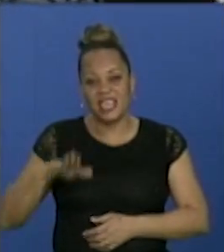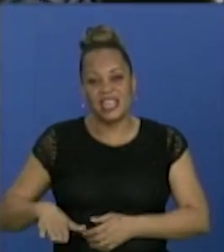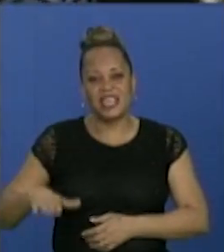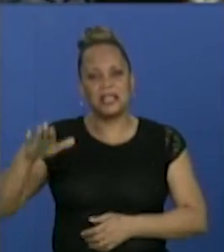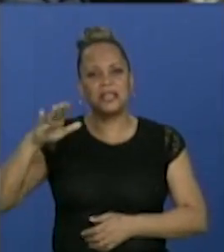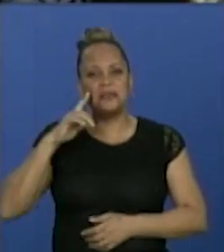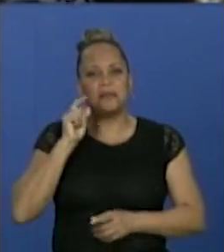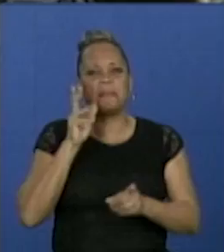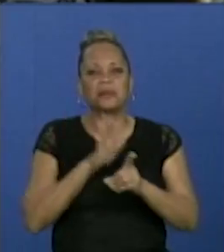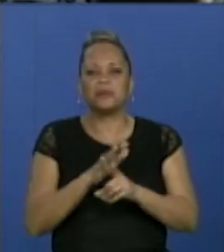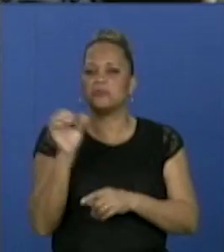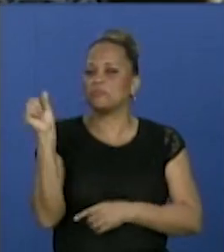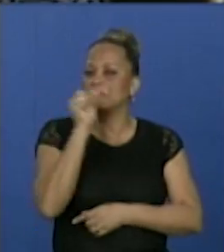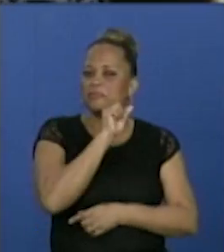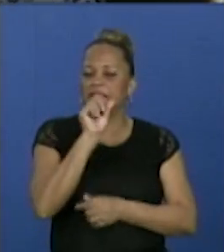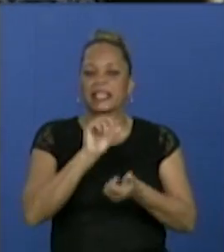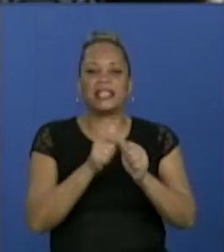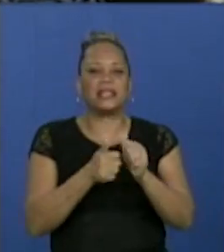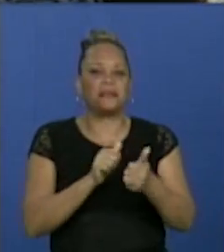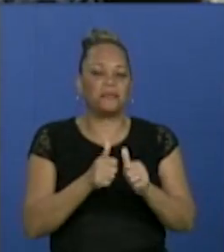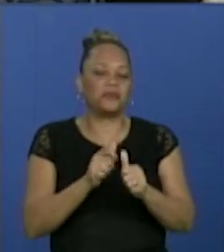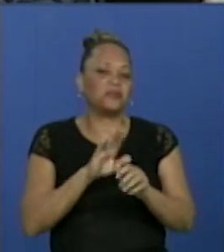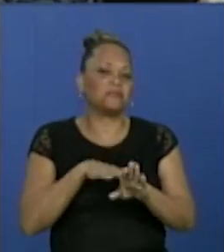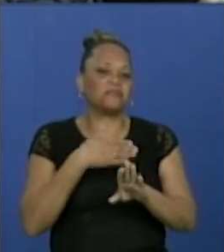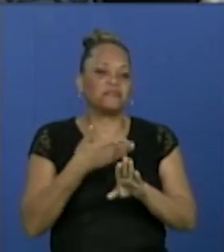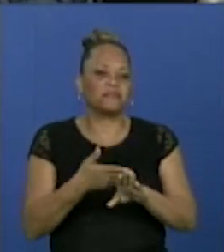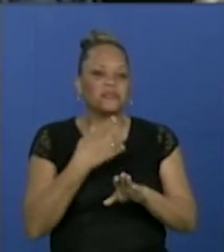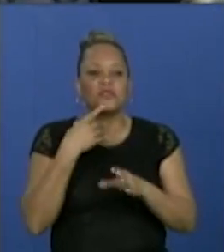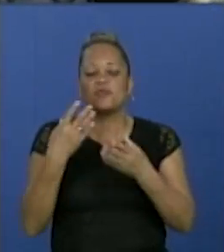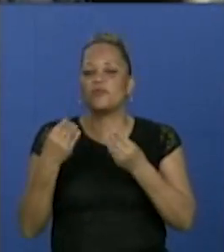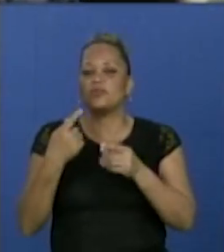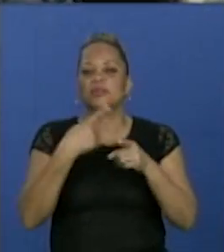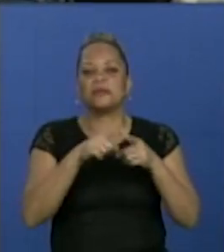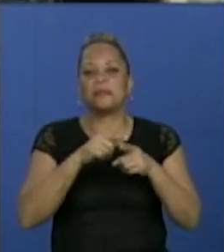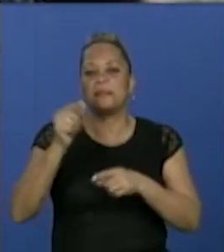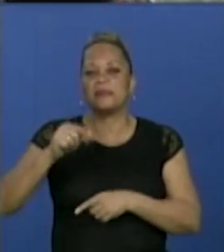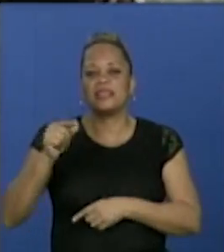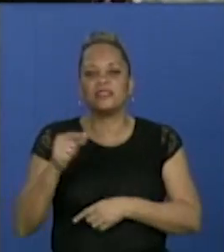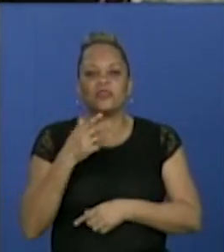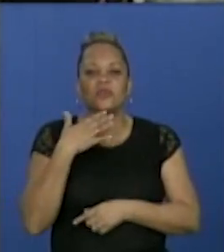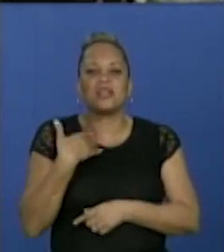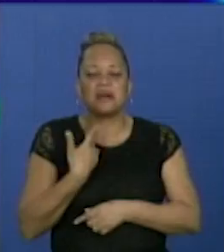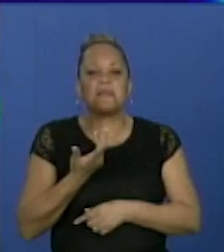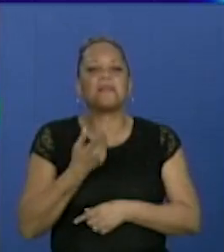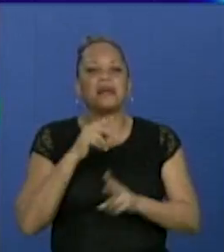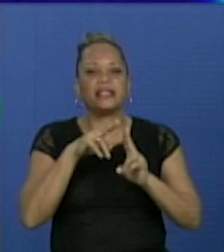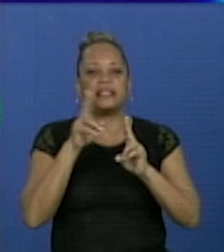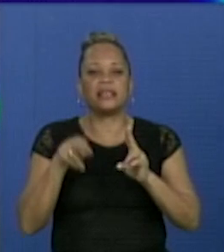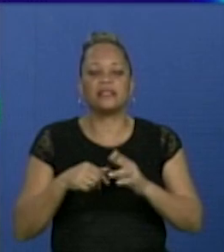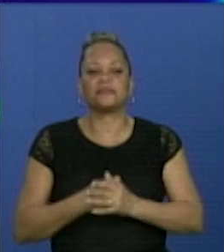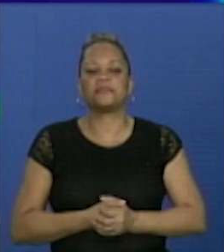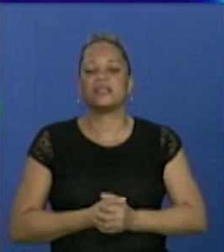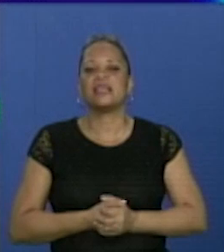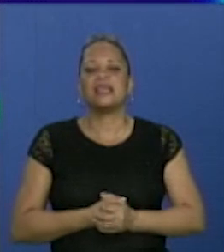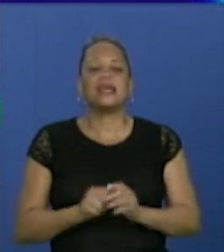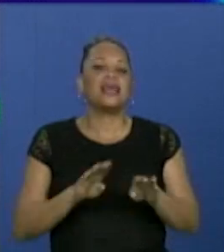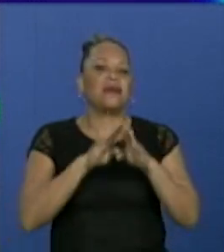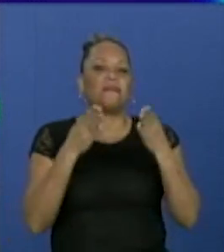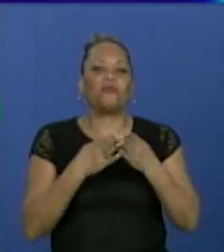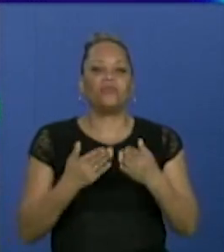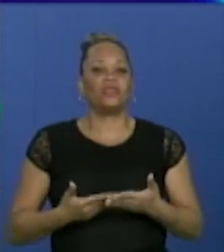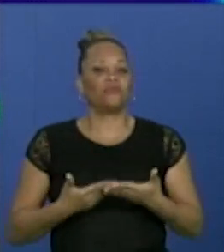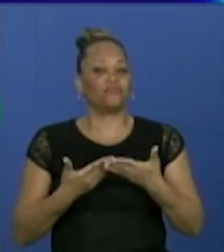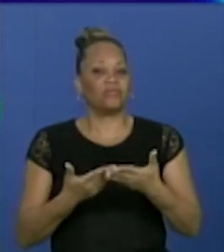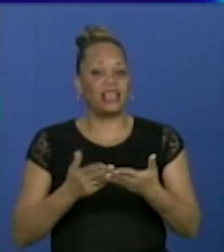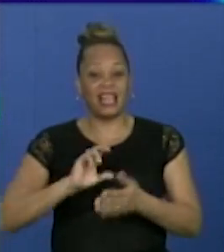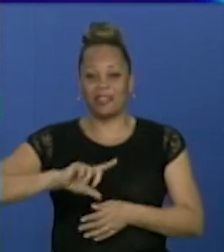descartó la música y el deporte, para ponerle piel a muchos personajes sobre las tablas. Me enamoré de este mundo de la actuación, fue